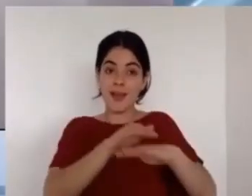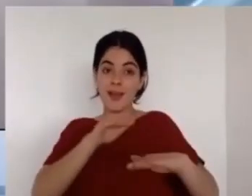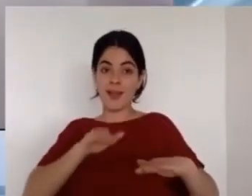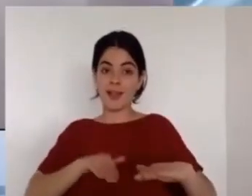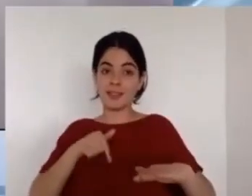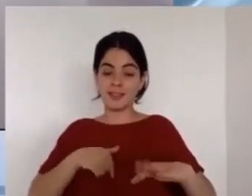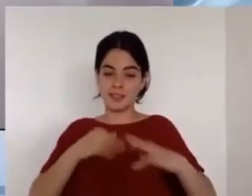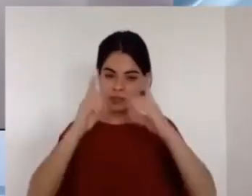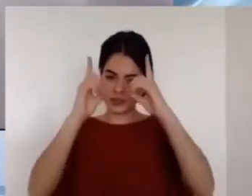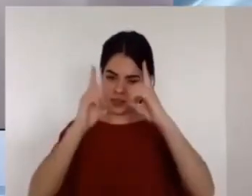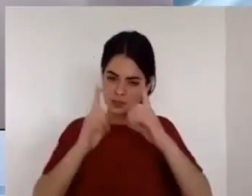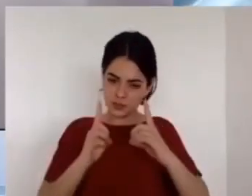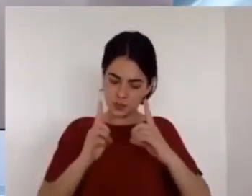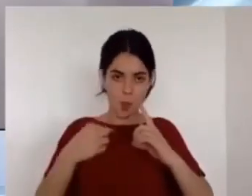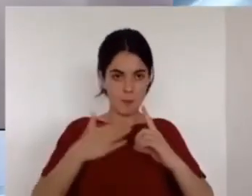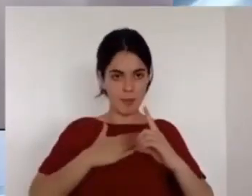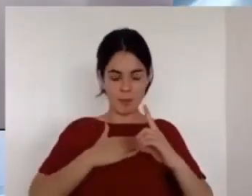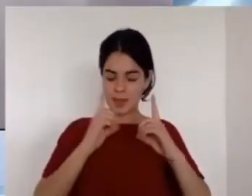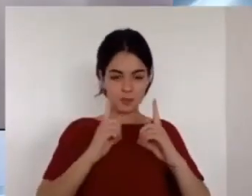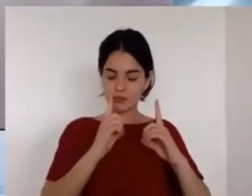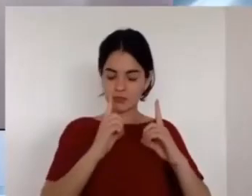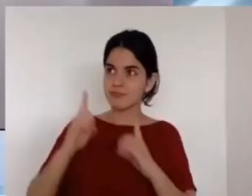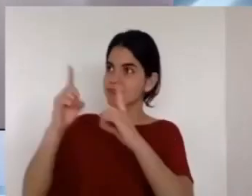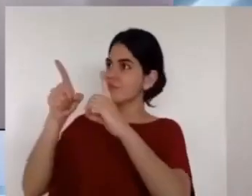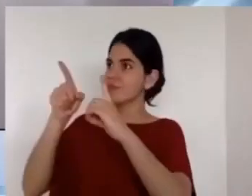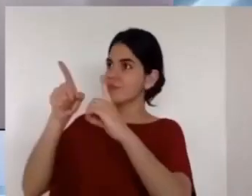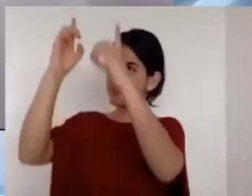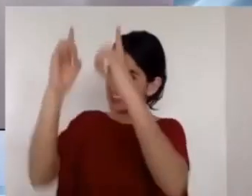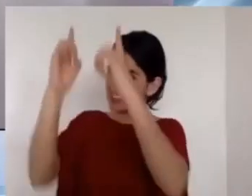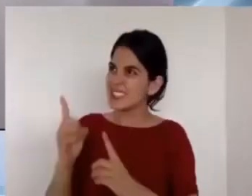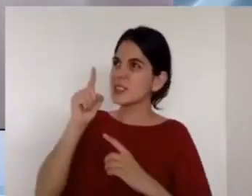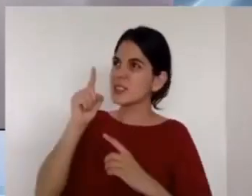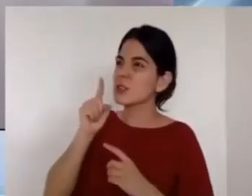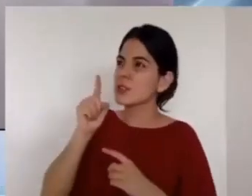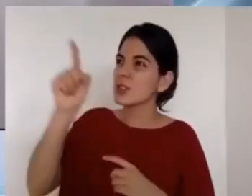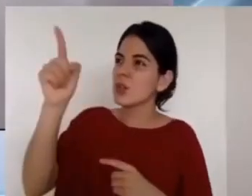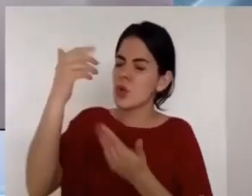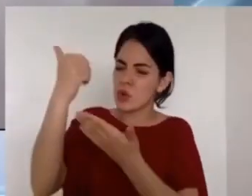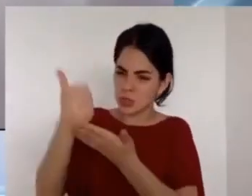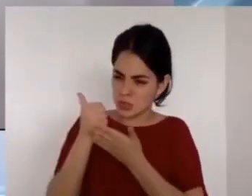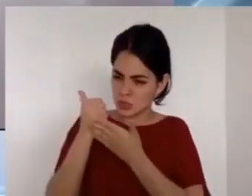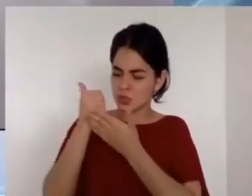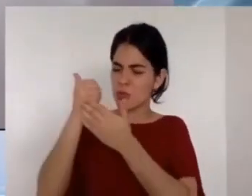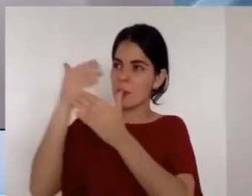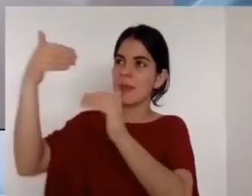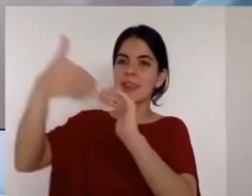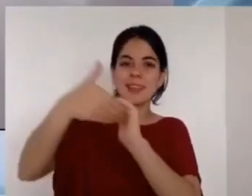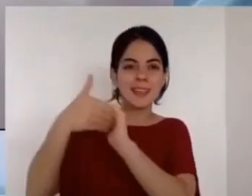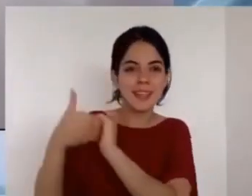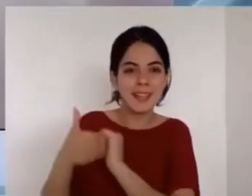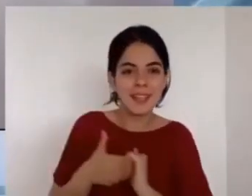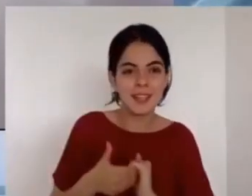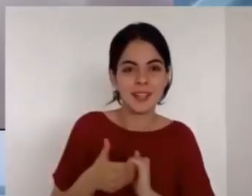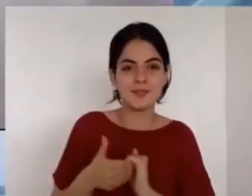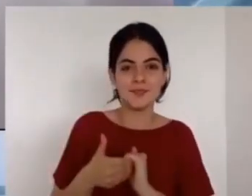en lo primero que podemos mejorar es en eso hermanos en nuestra dependencia de Dios